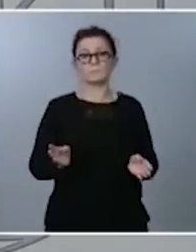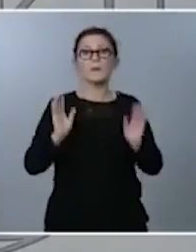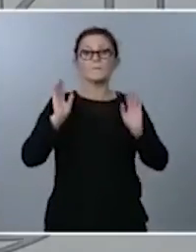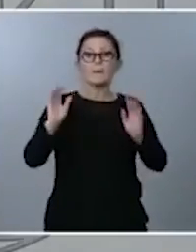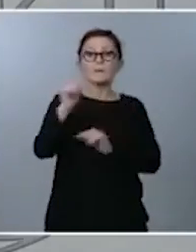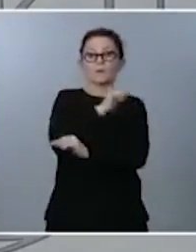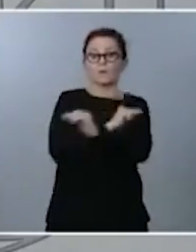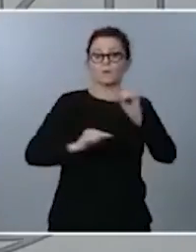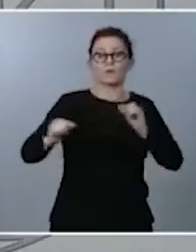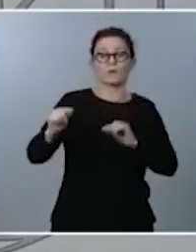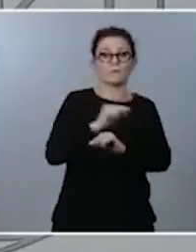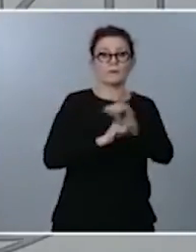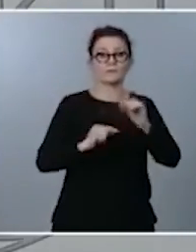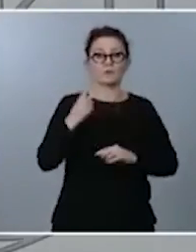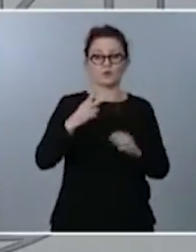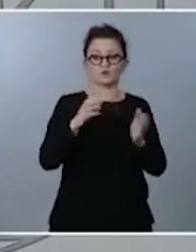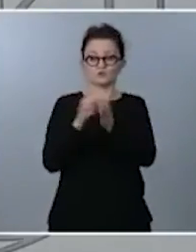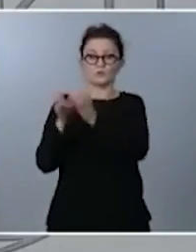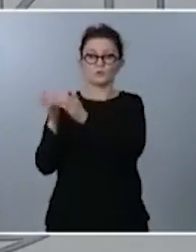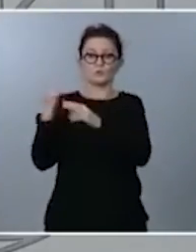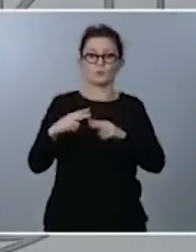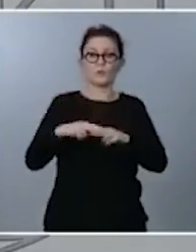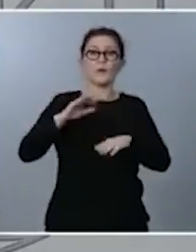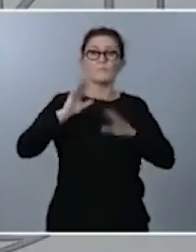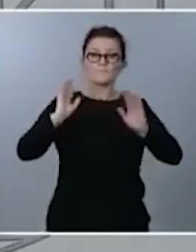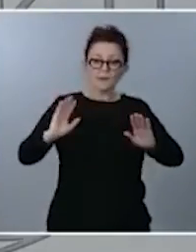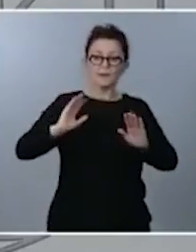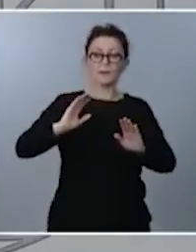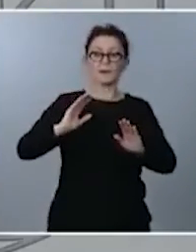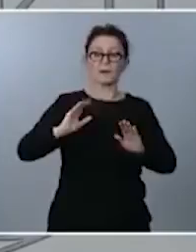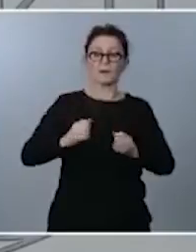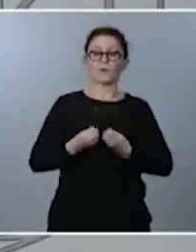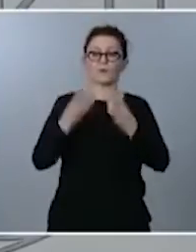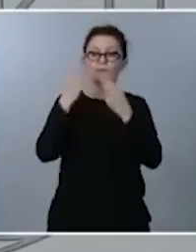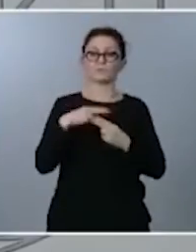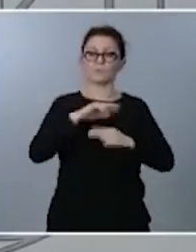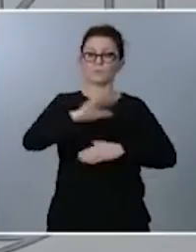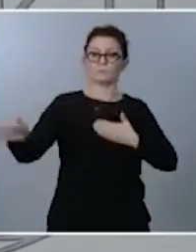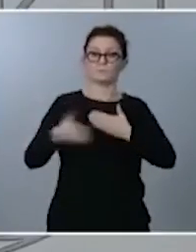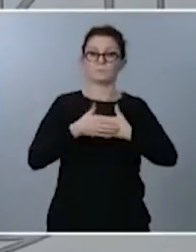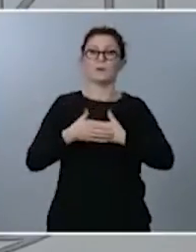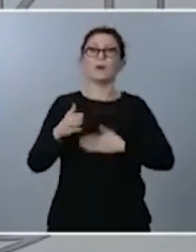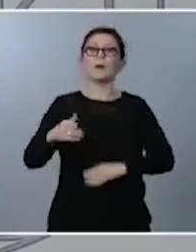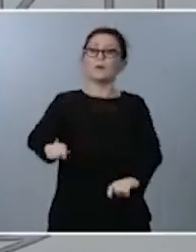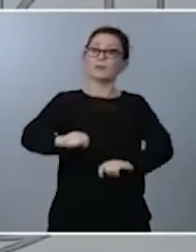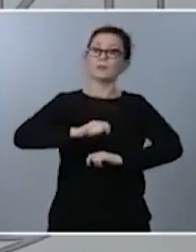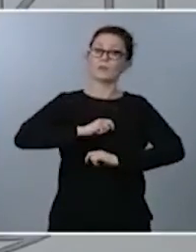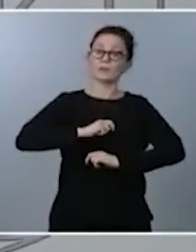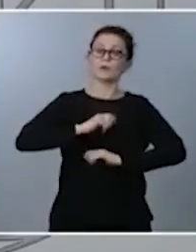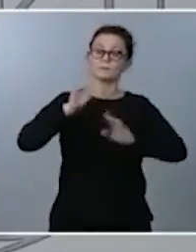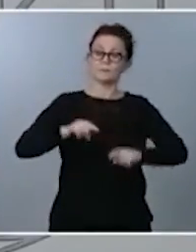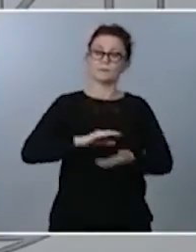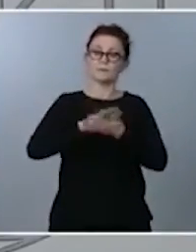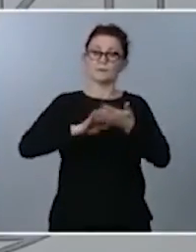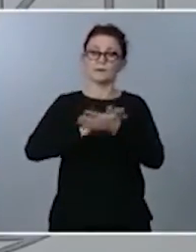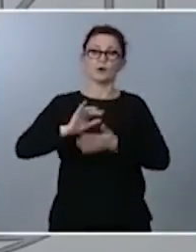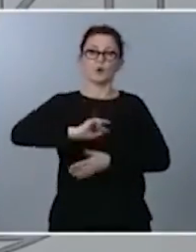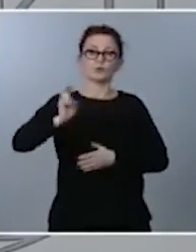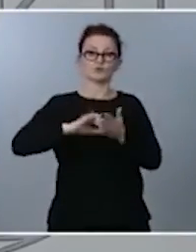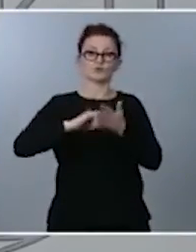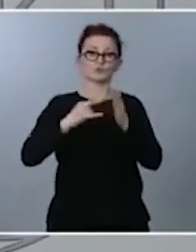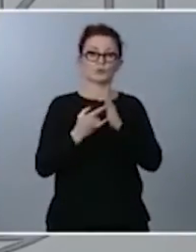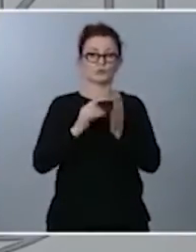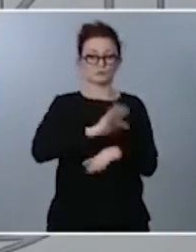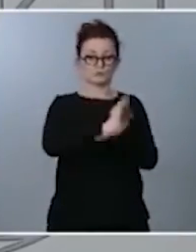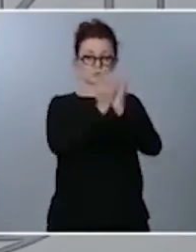dos formaciones políticas para cerrar las cuentas públicas nos ha permitido agilizar también otros proyectos transformadores, no solamente los que tienen